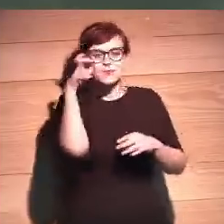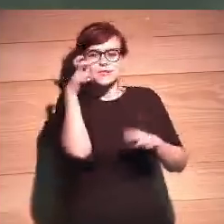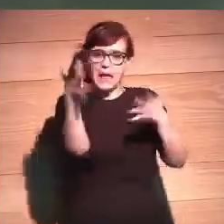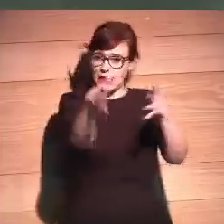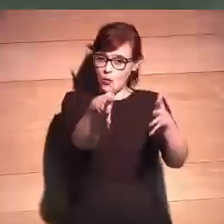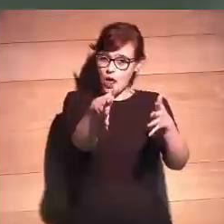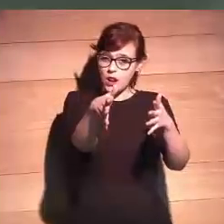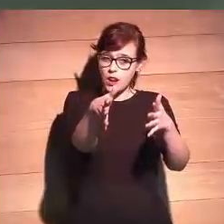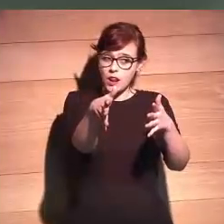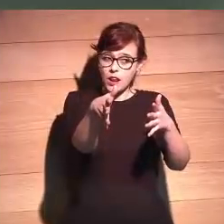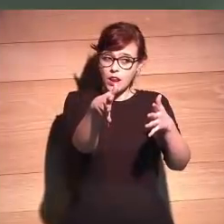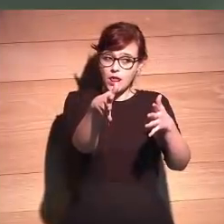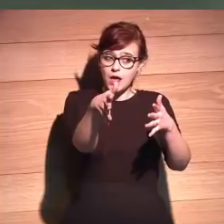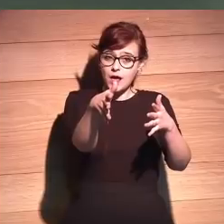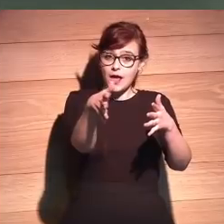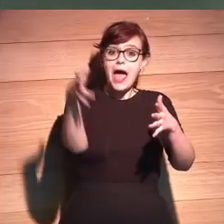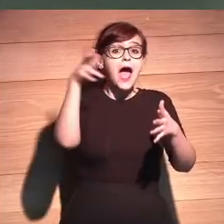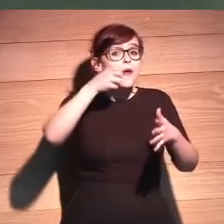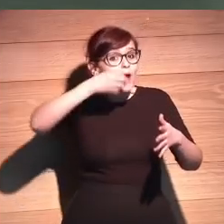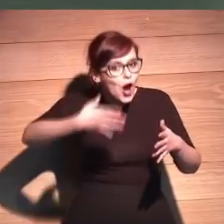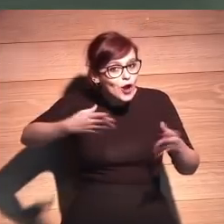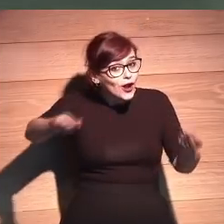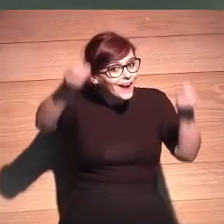¿Se oye un poco regular? ¿Ahora mejor?